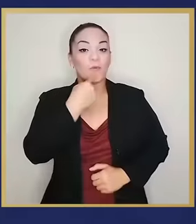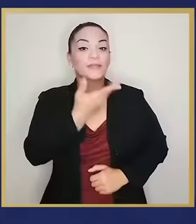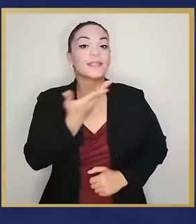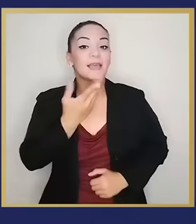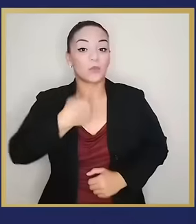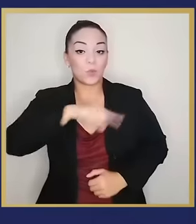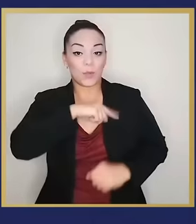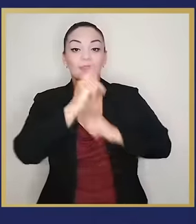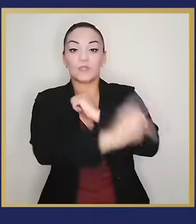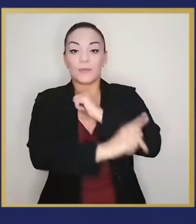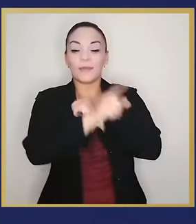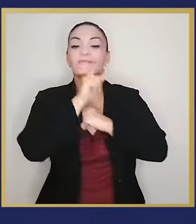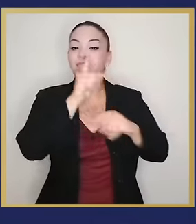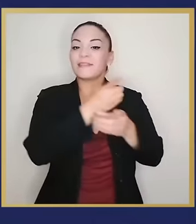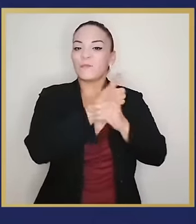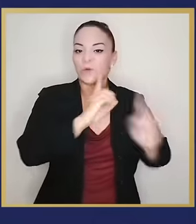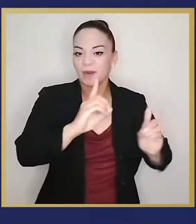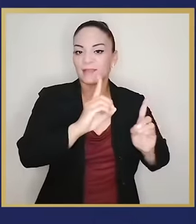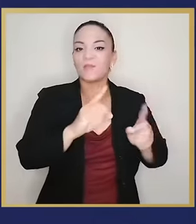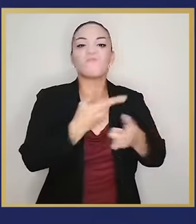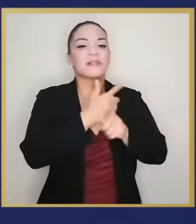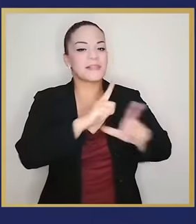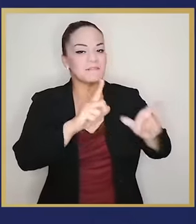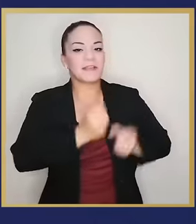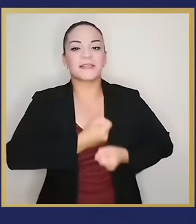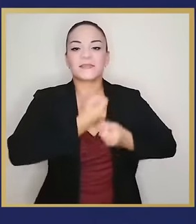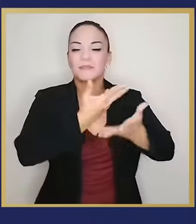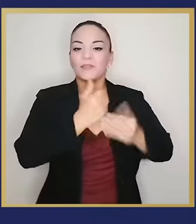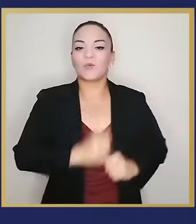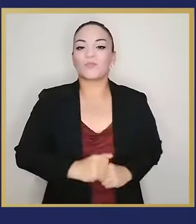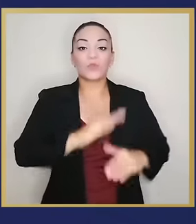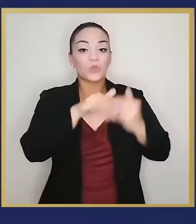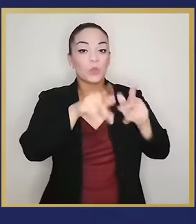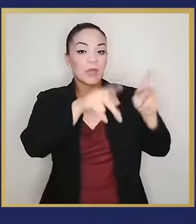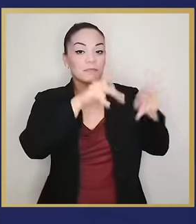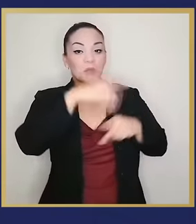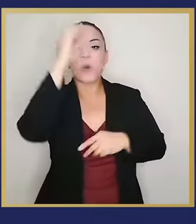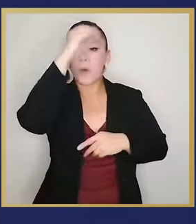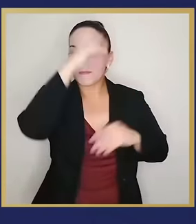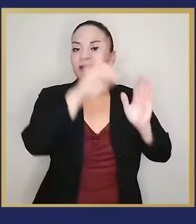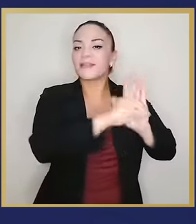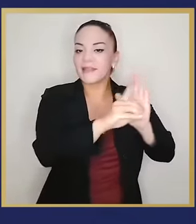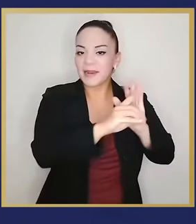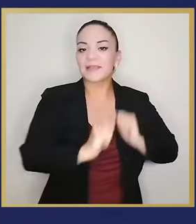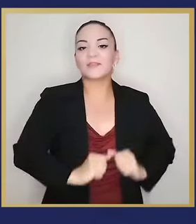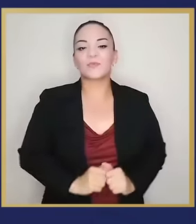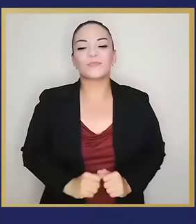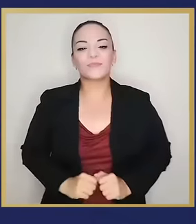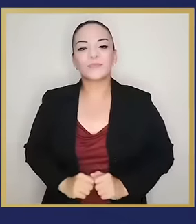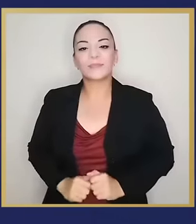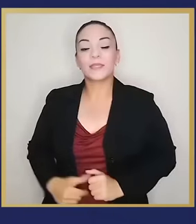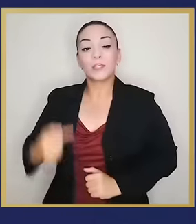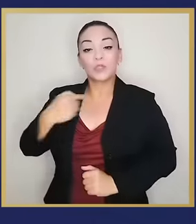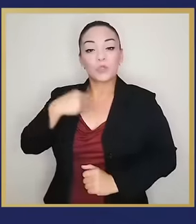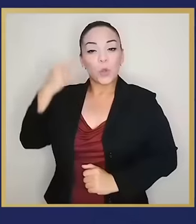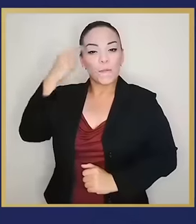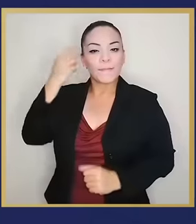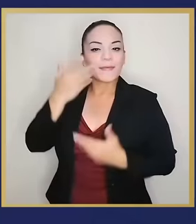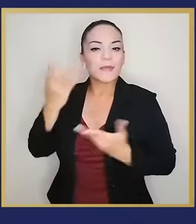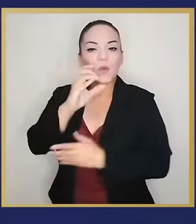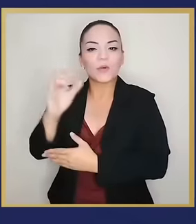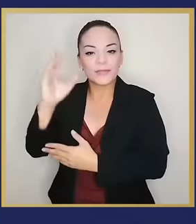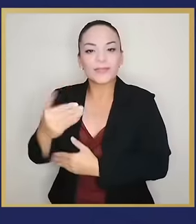Puedo decir que nuestro país es un país democrático, tenemos libre expresión, todos tenemos derecho a opinar lo que pensamos.